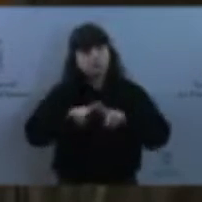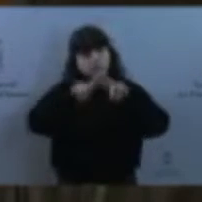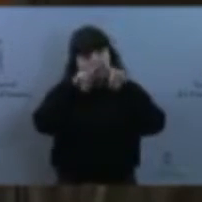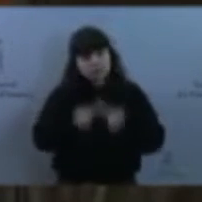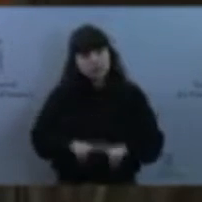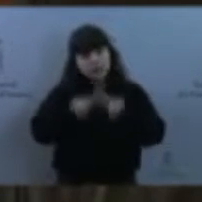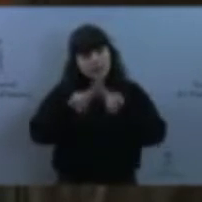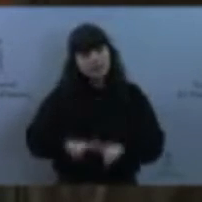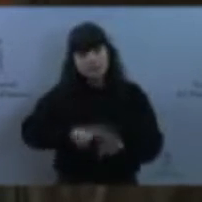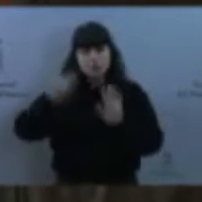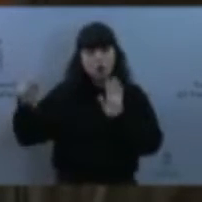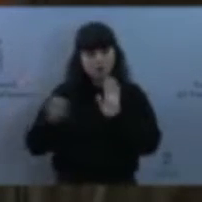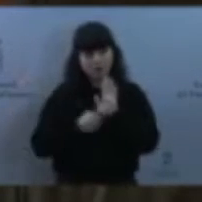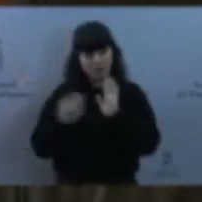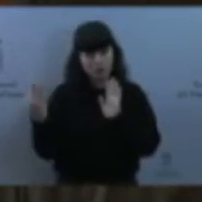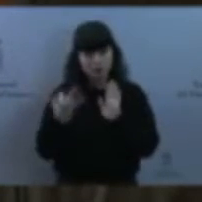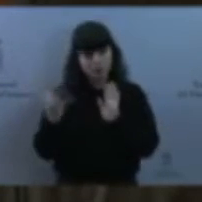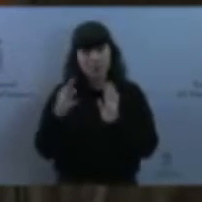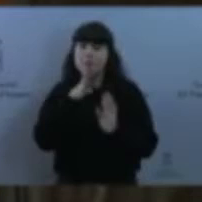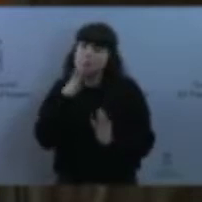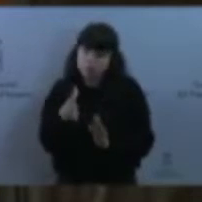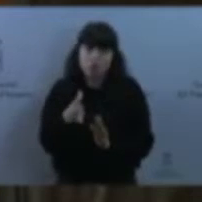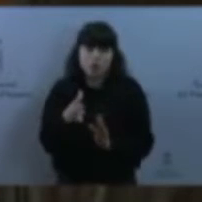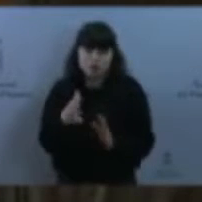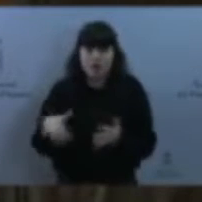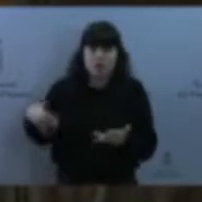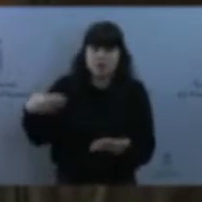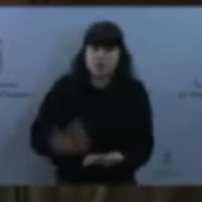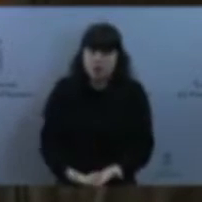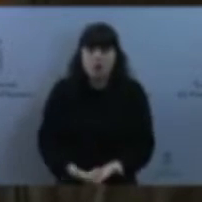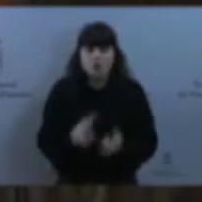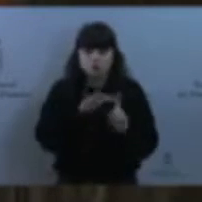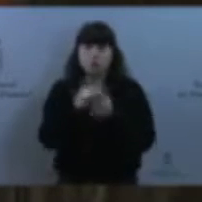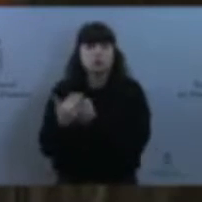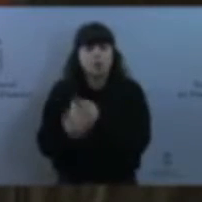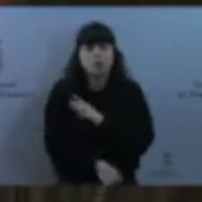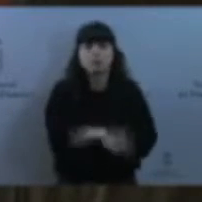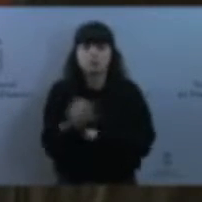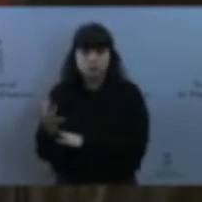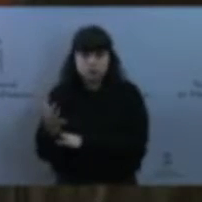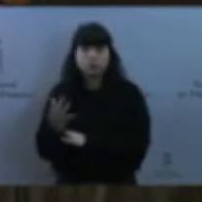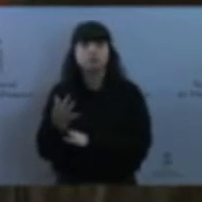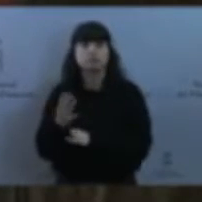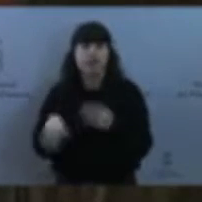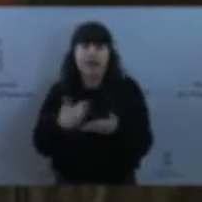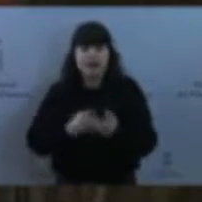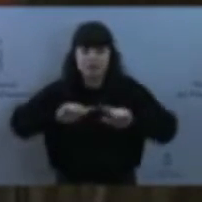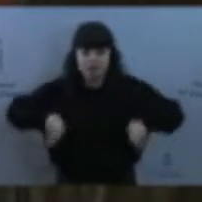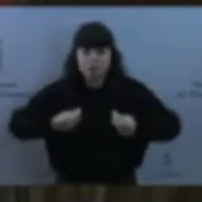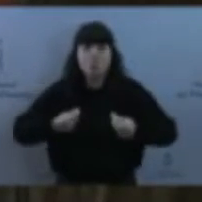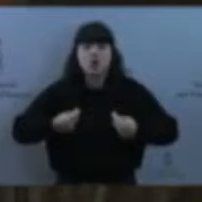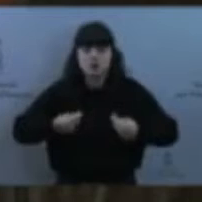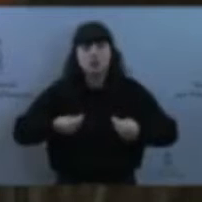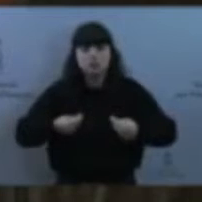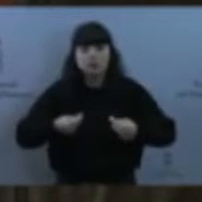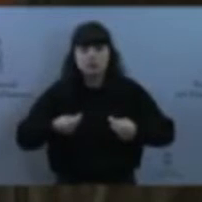ocurrido cosas mientras nosotros establecíamos un convenio para traer tráficos desde ENCE al museo